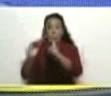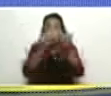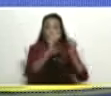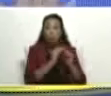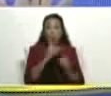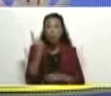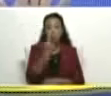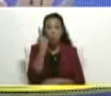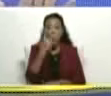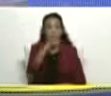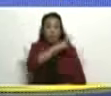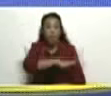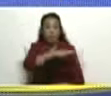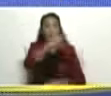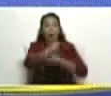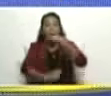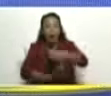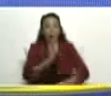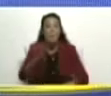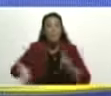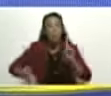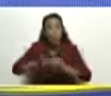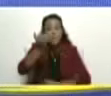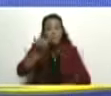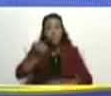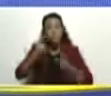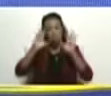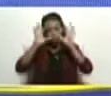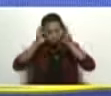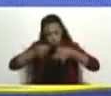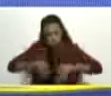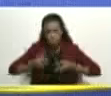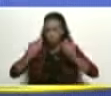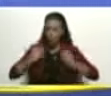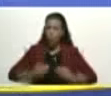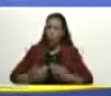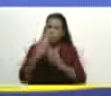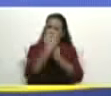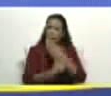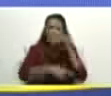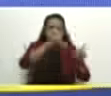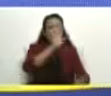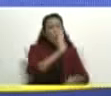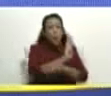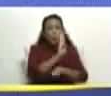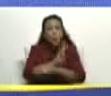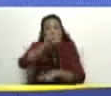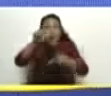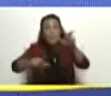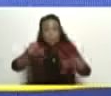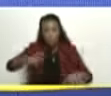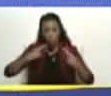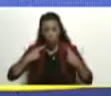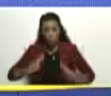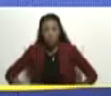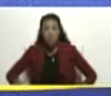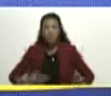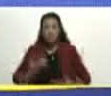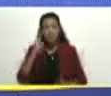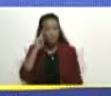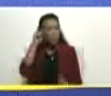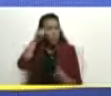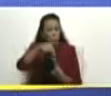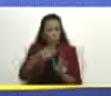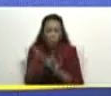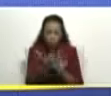Solo en socialismo. Con una visión humanista, cristiana, profunda. Del humanismo cristiano. Del